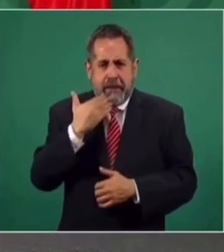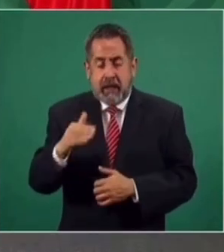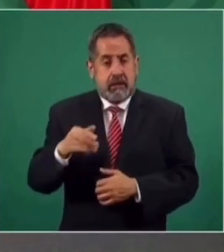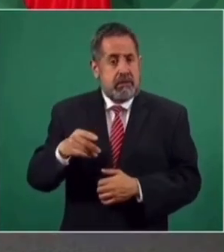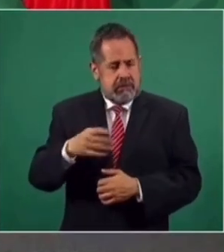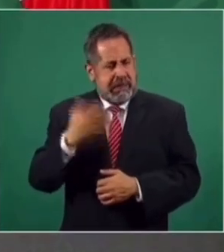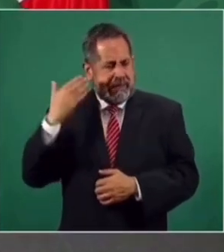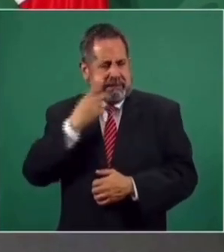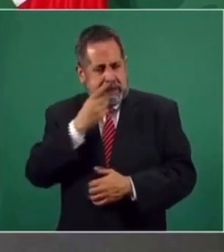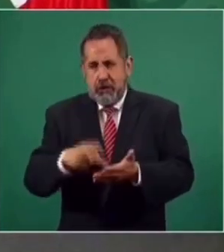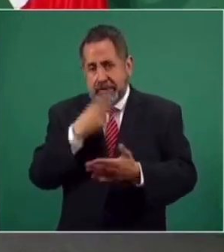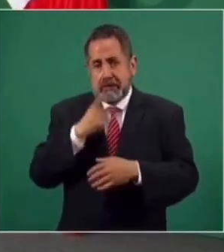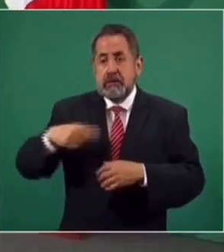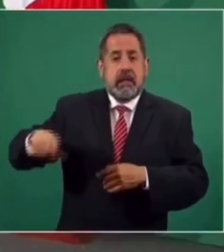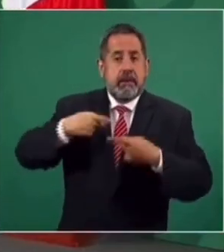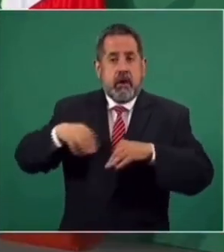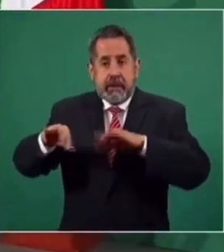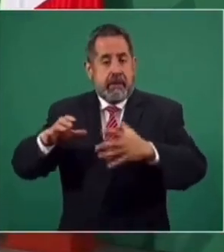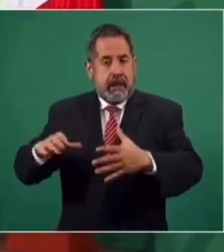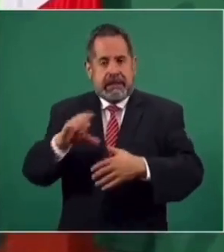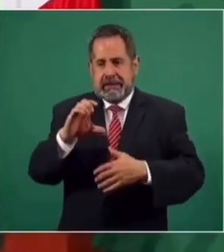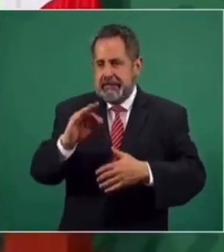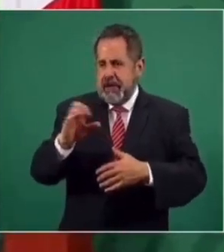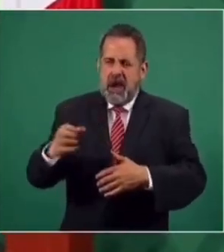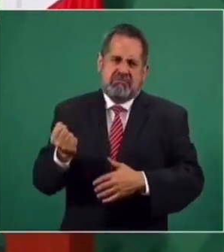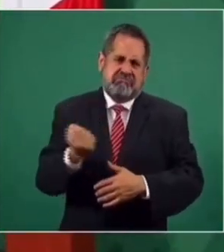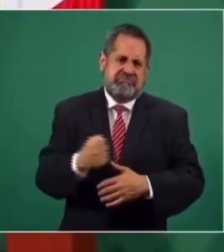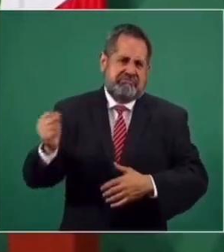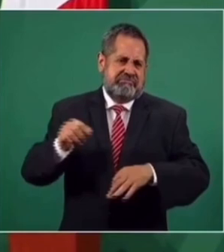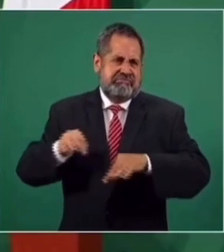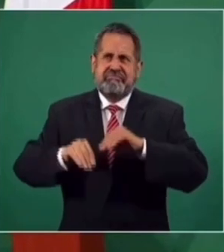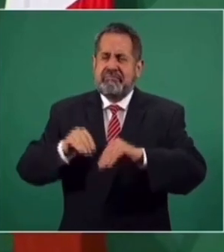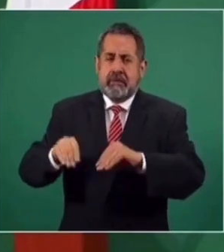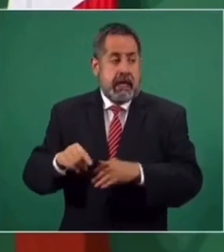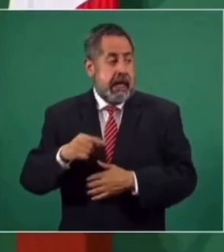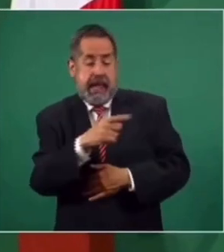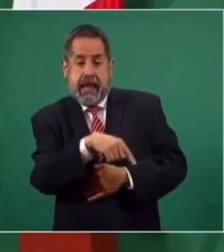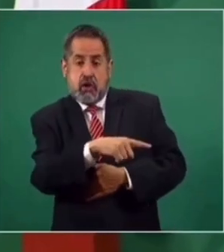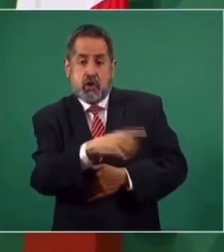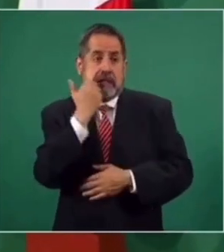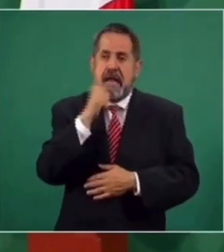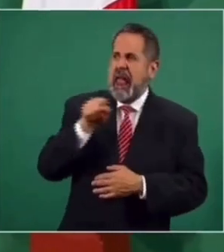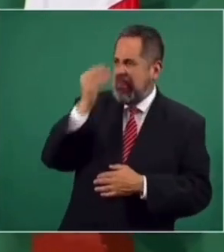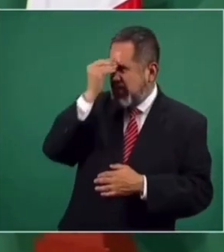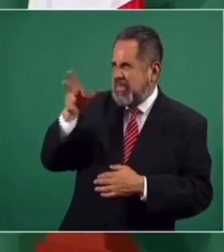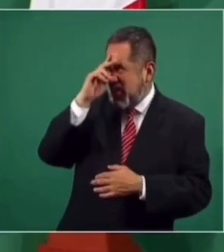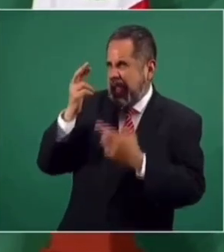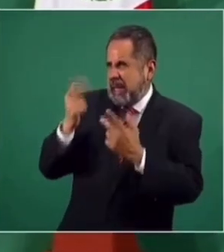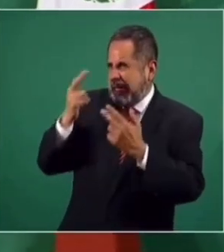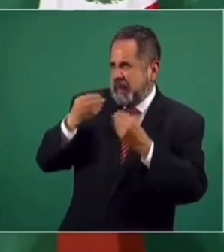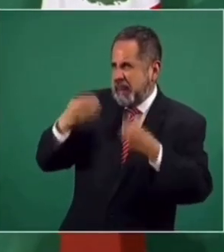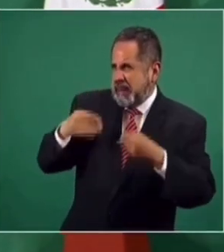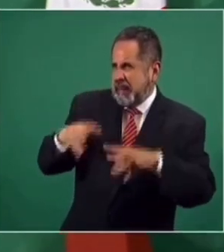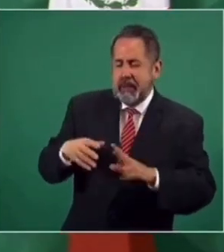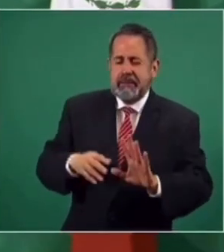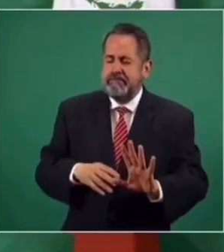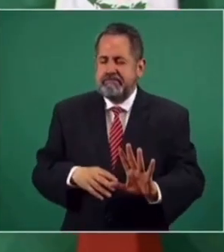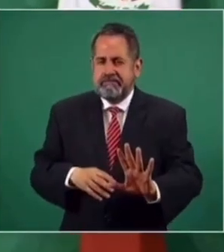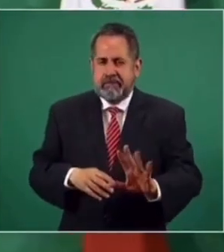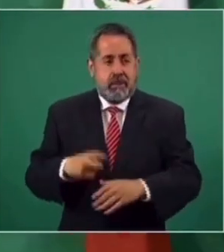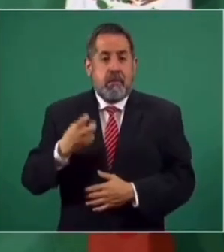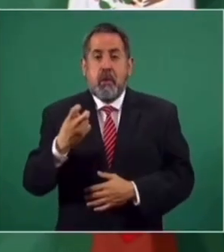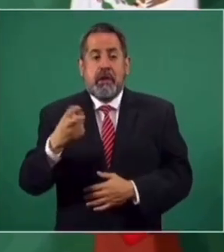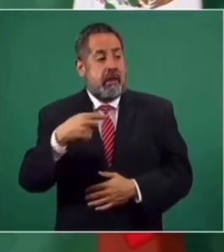buenos los trabajadores electricistas, los técnicos y los que quisieran que fallara el sistema eléctrico constantemente, por eso hubo